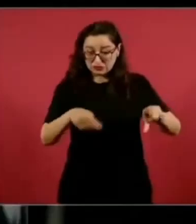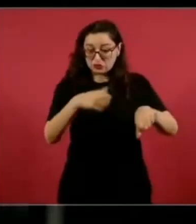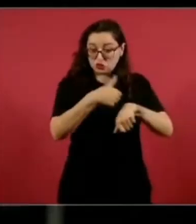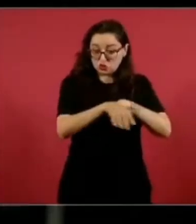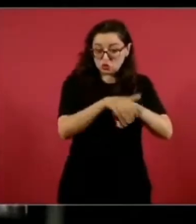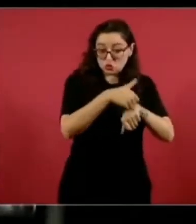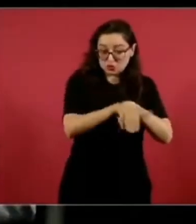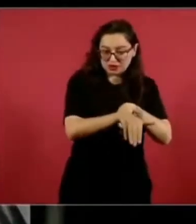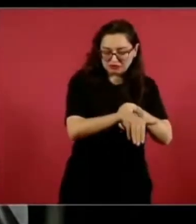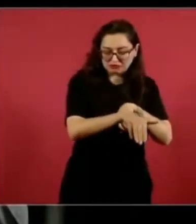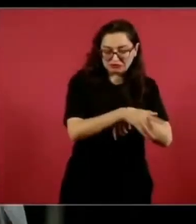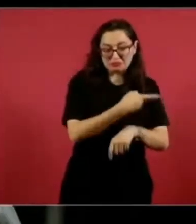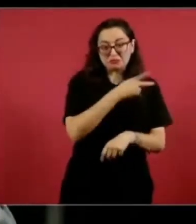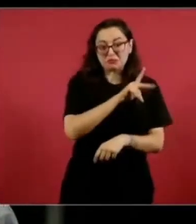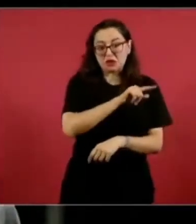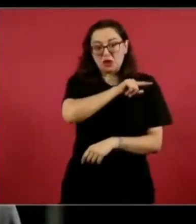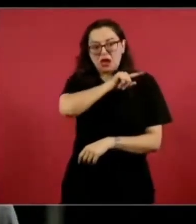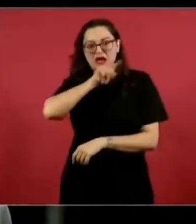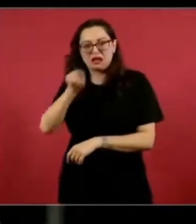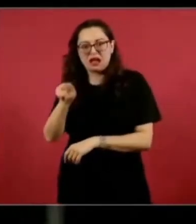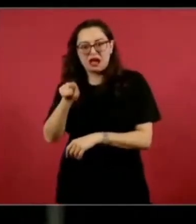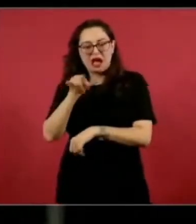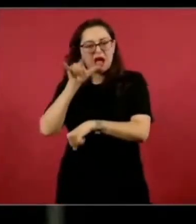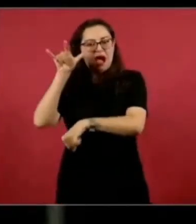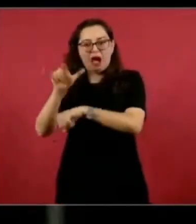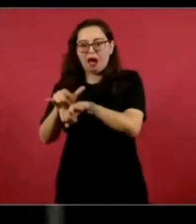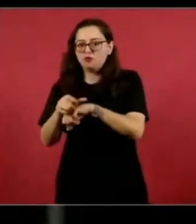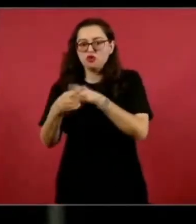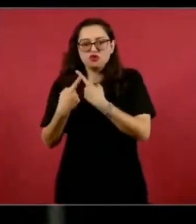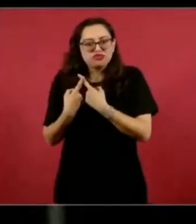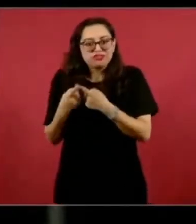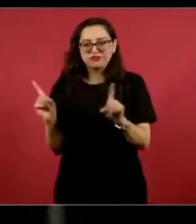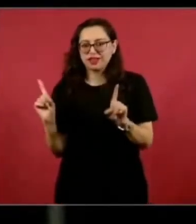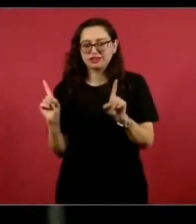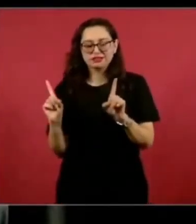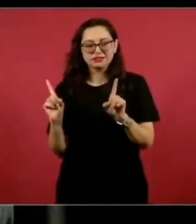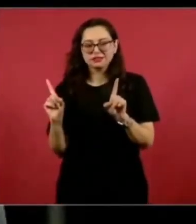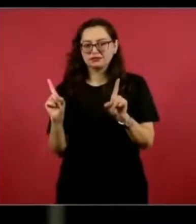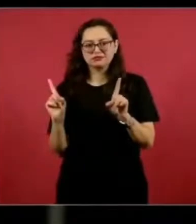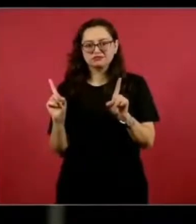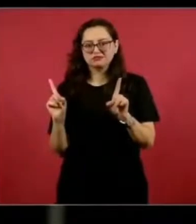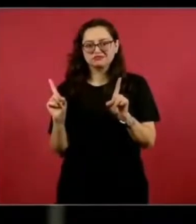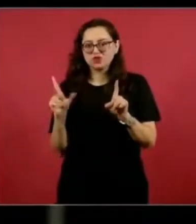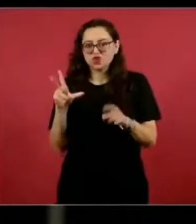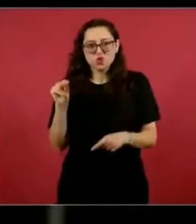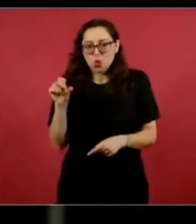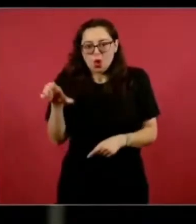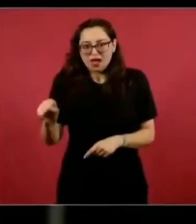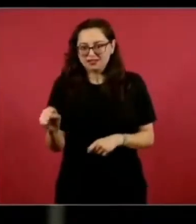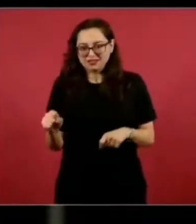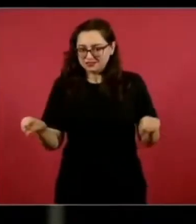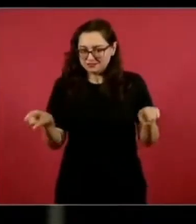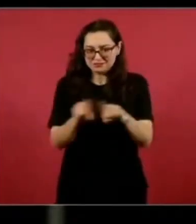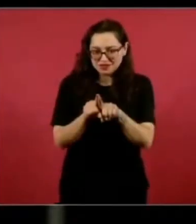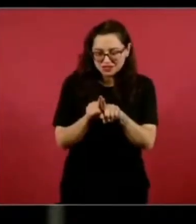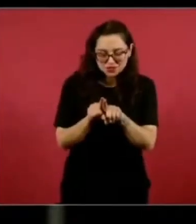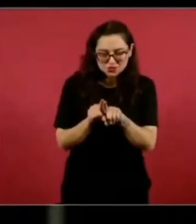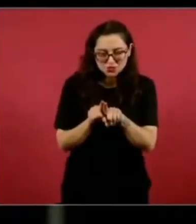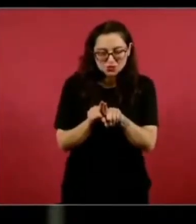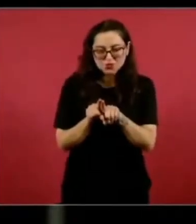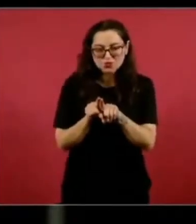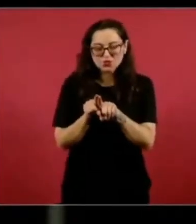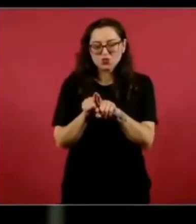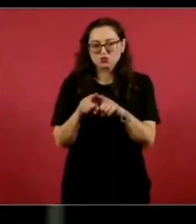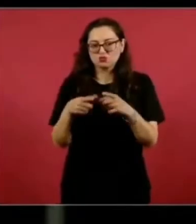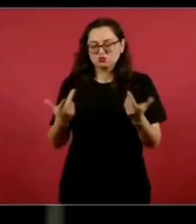Sin embargo, el avión asegurado en el paso es completamente distinto a las características del plan de